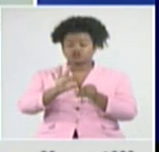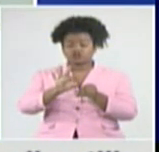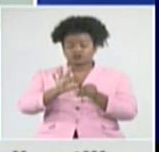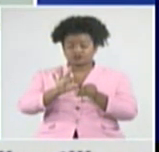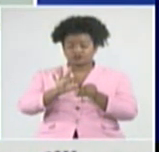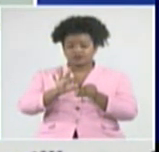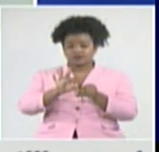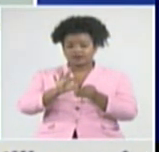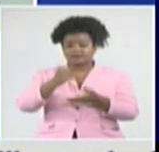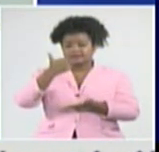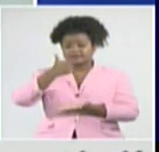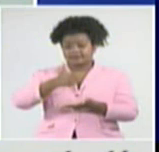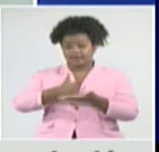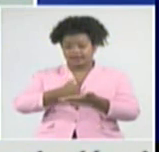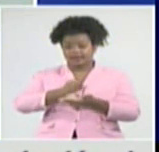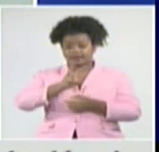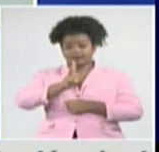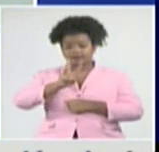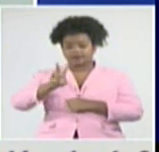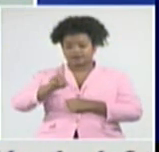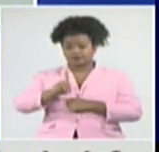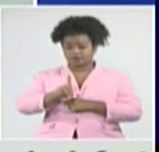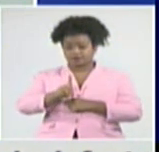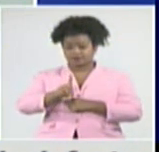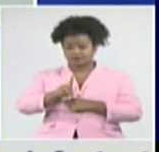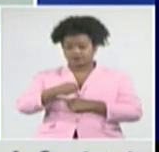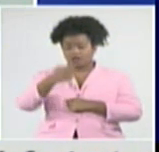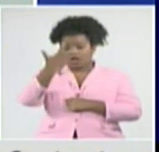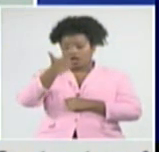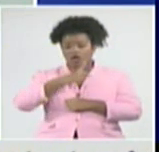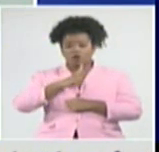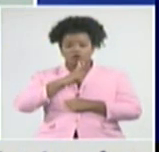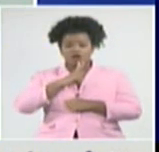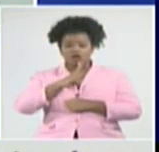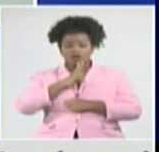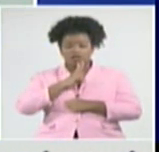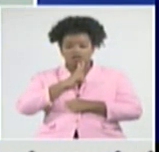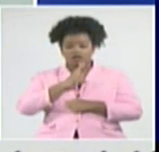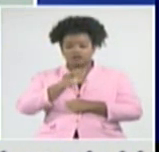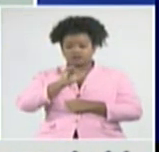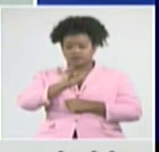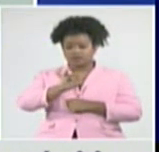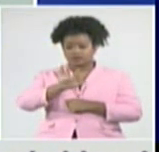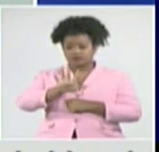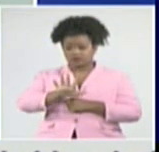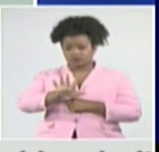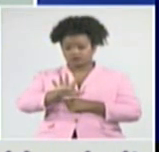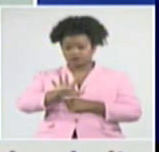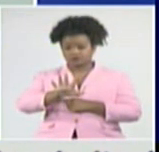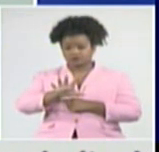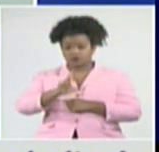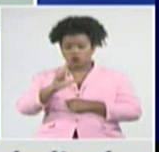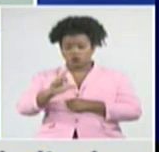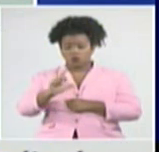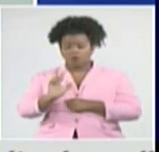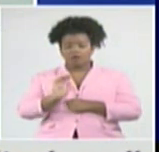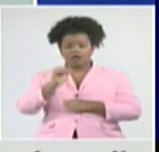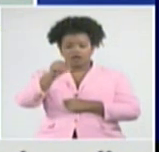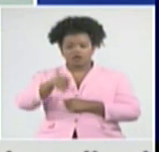331 confirmados, Aguada de Pasajeros, con 75, Cumanayagua 50,